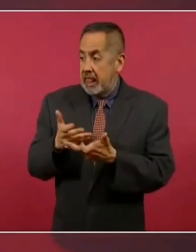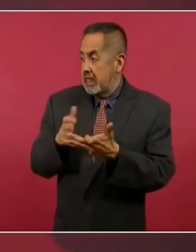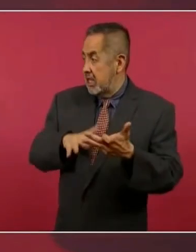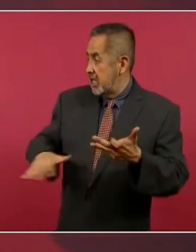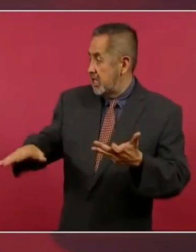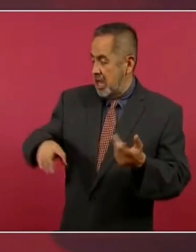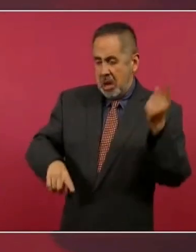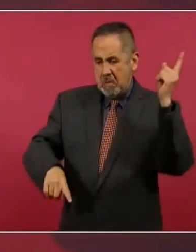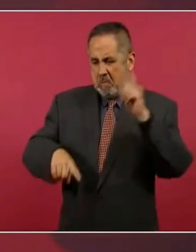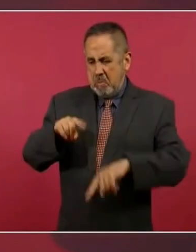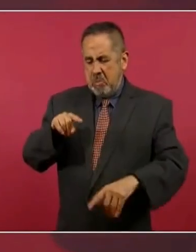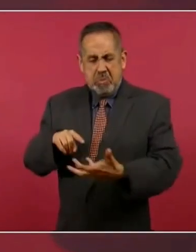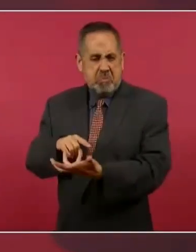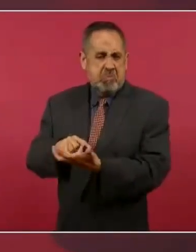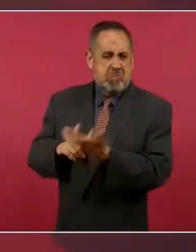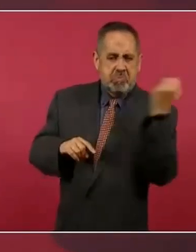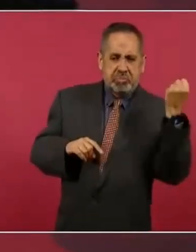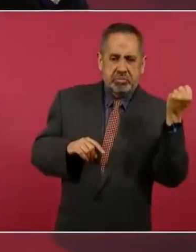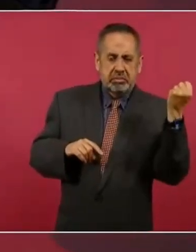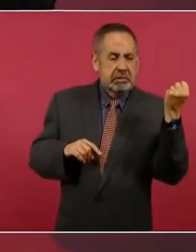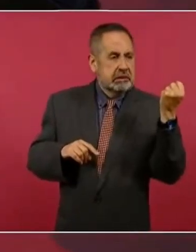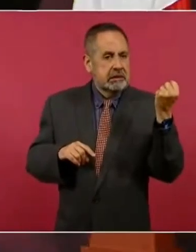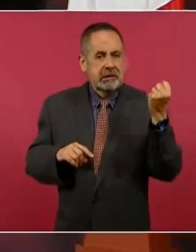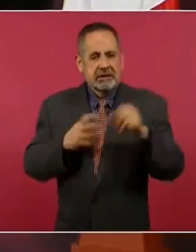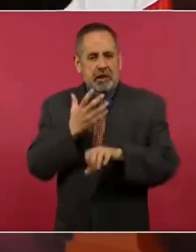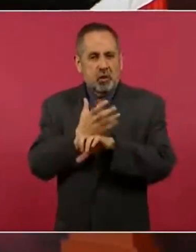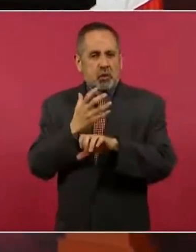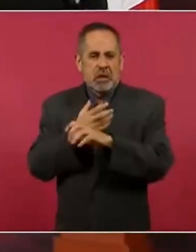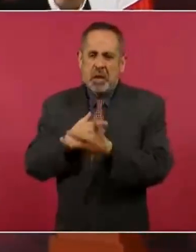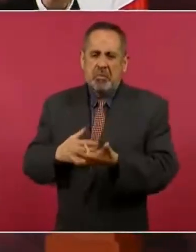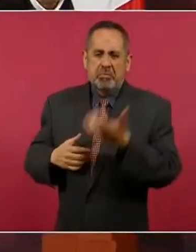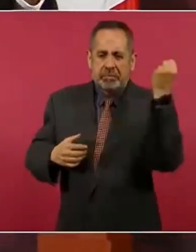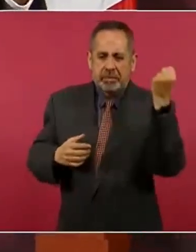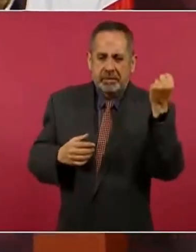mitad del territorio pero todo esto por la manipulación